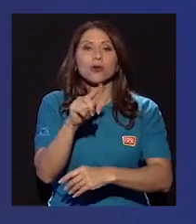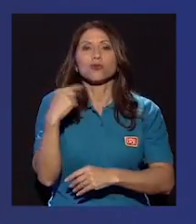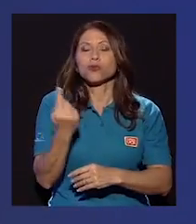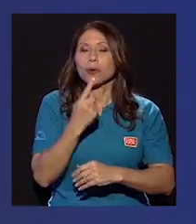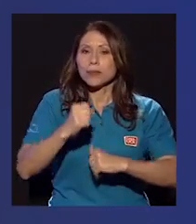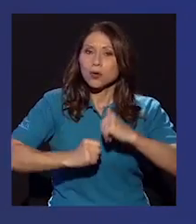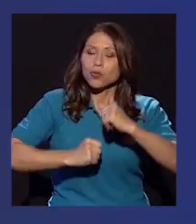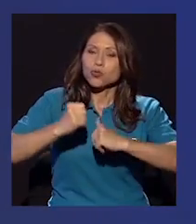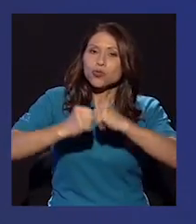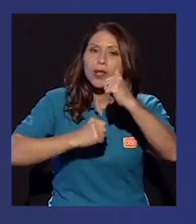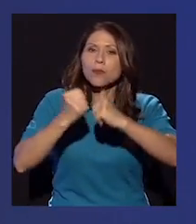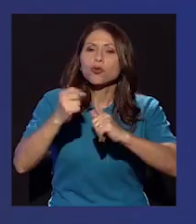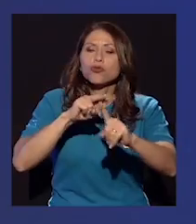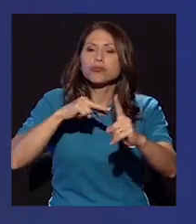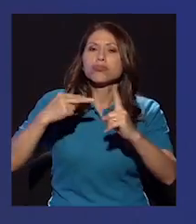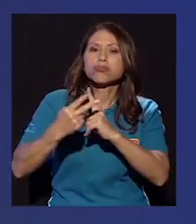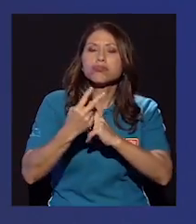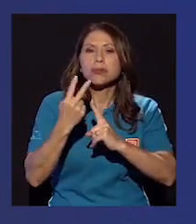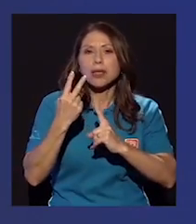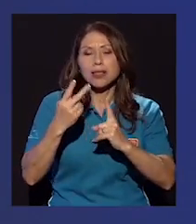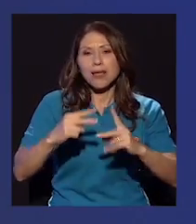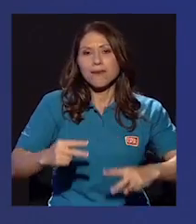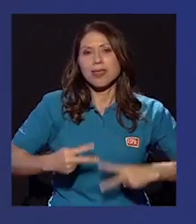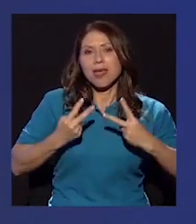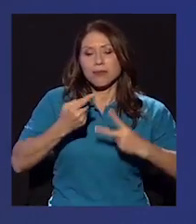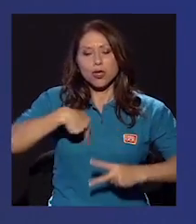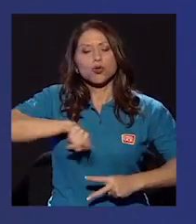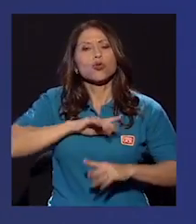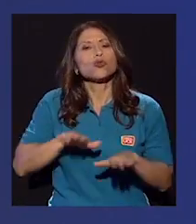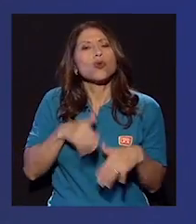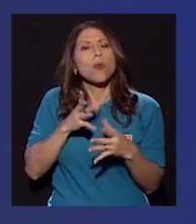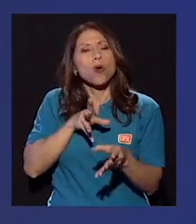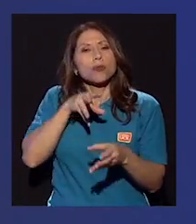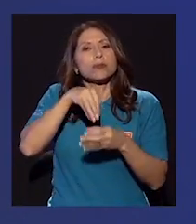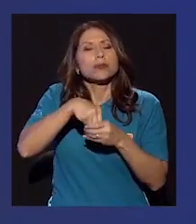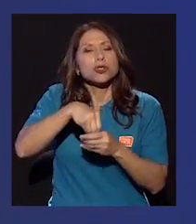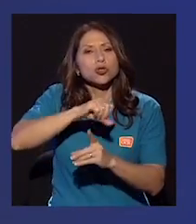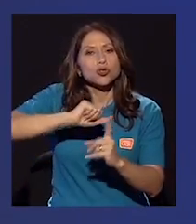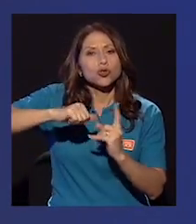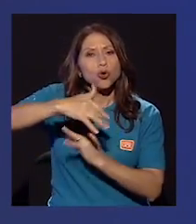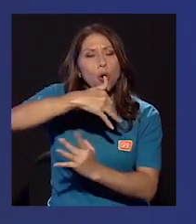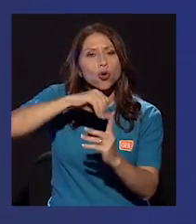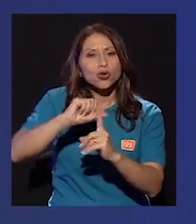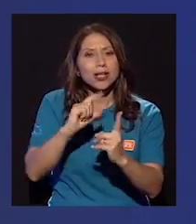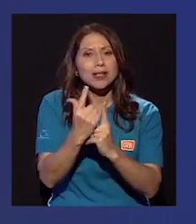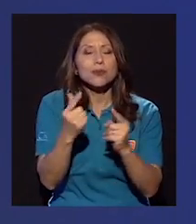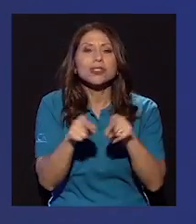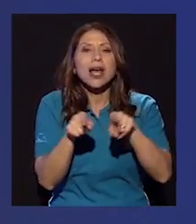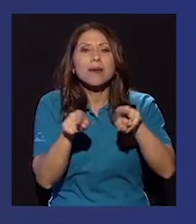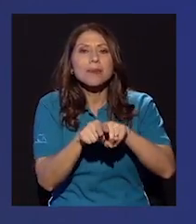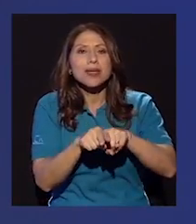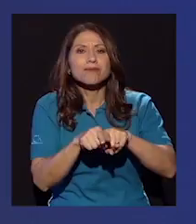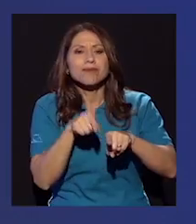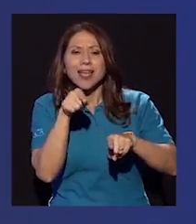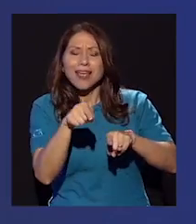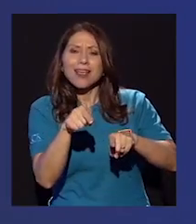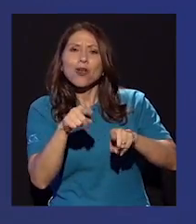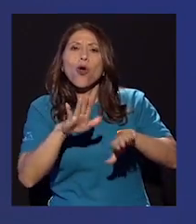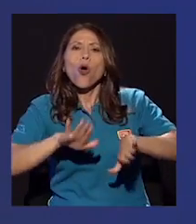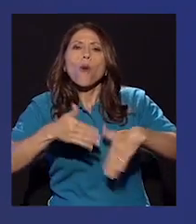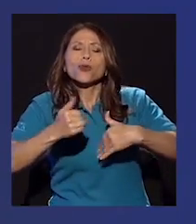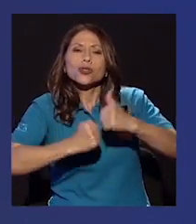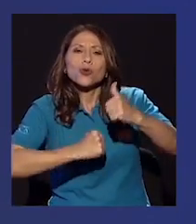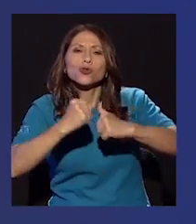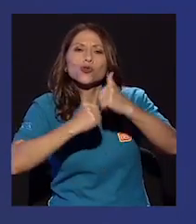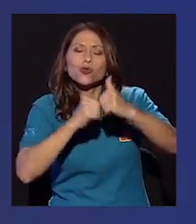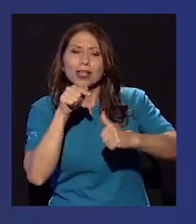no solamente construimos nuestra forma de ver la vida y nuestra socialización en ella, sino también todo lo que implica la construcción de esa